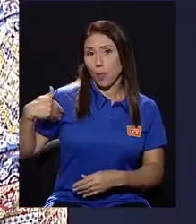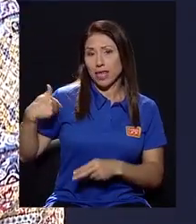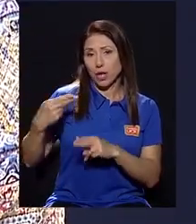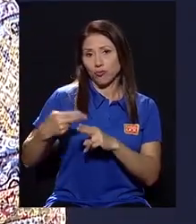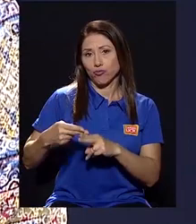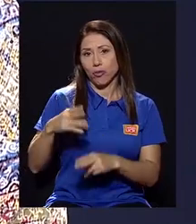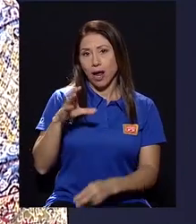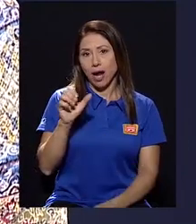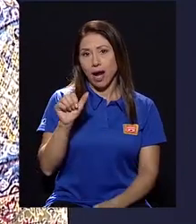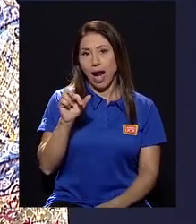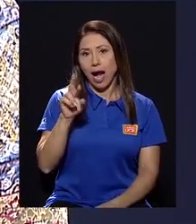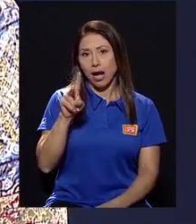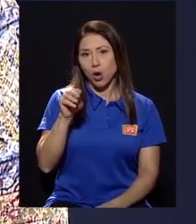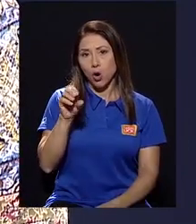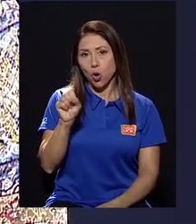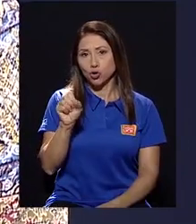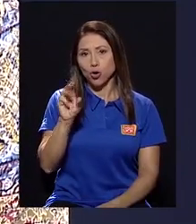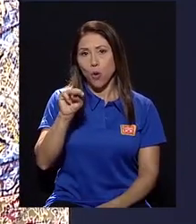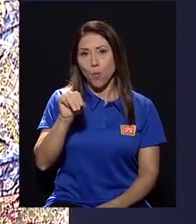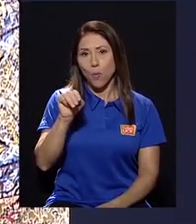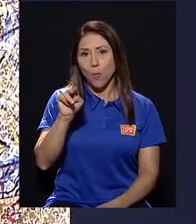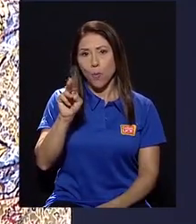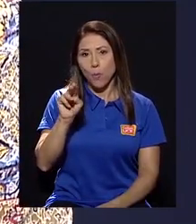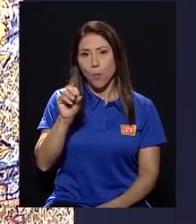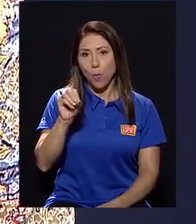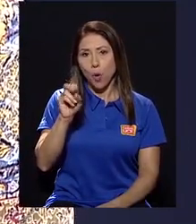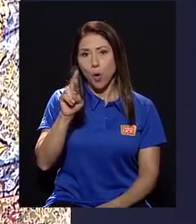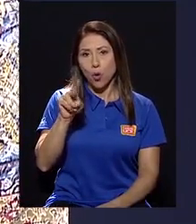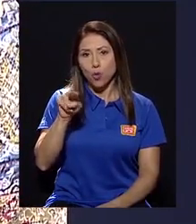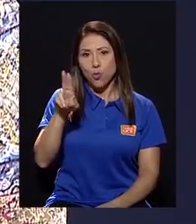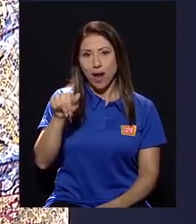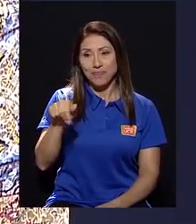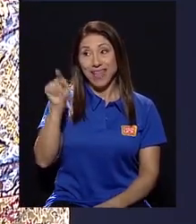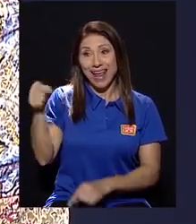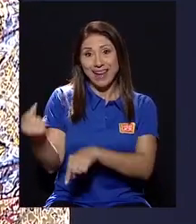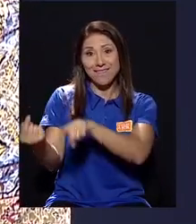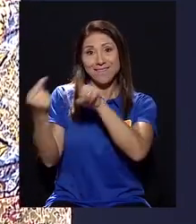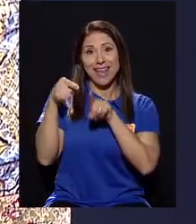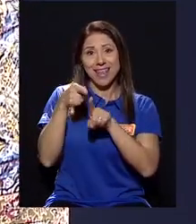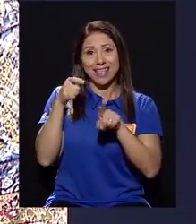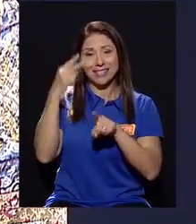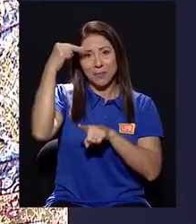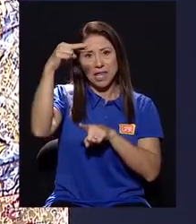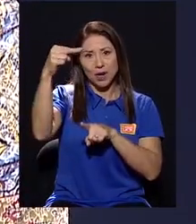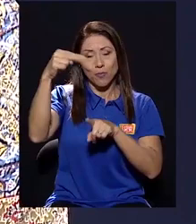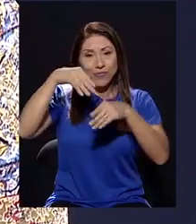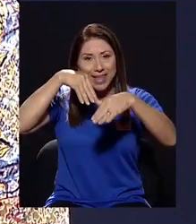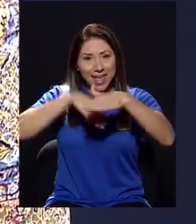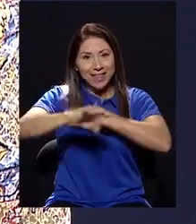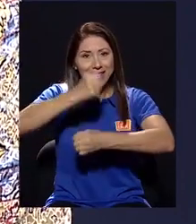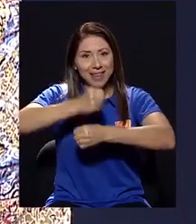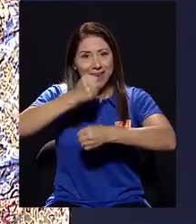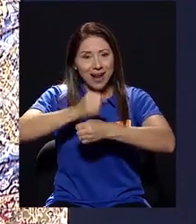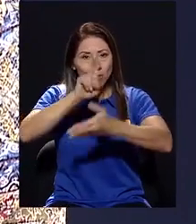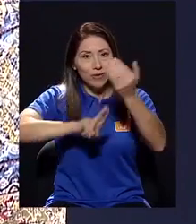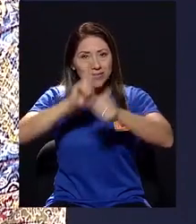compañero Carlos Murúa, él viene de México y entra a trabajar en la Universidad Nacional, específicamente en el Centro de Estudios